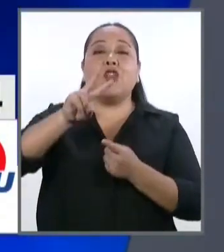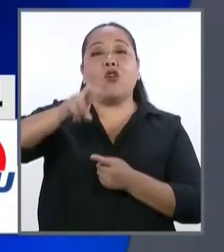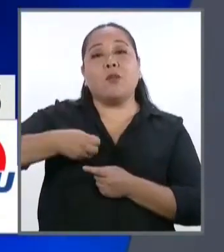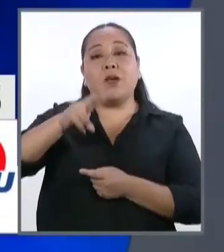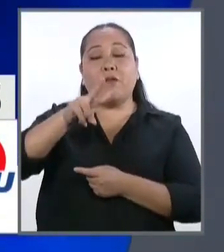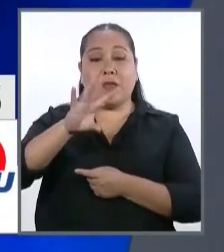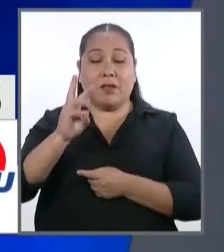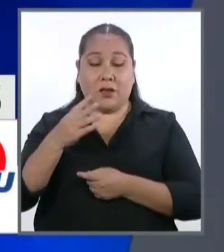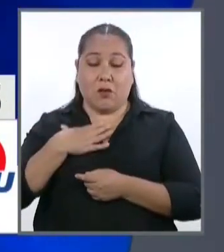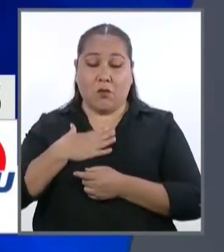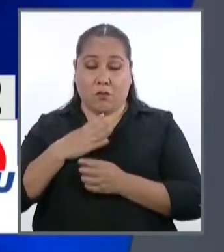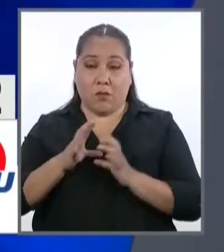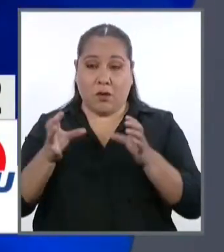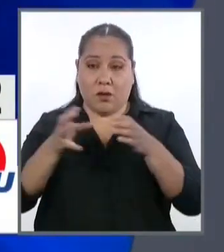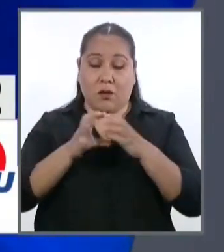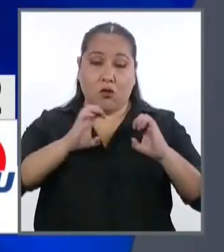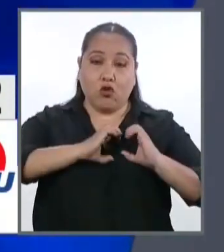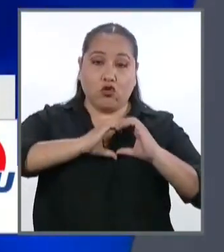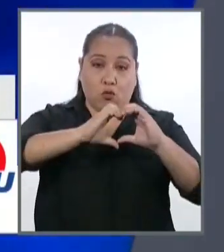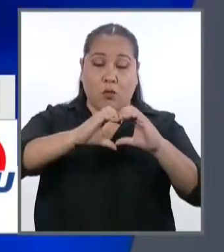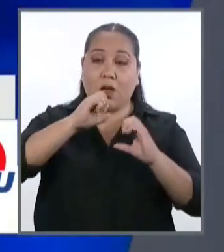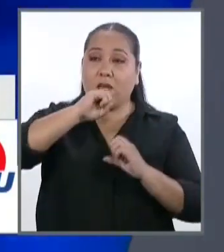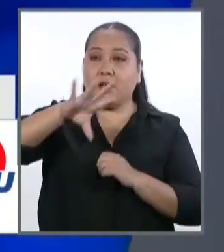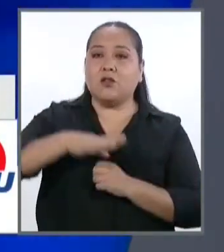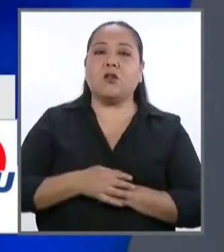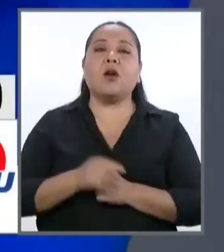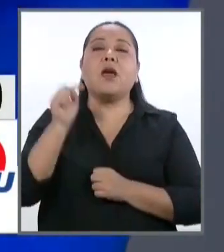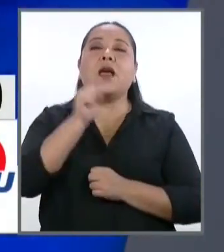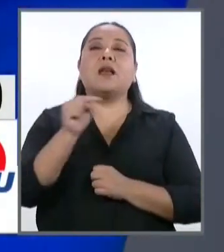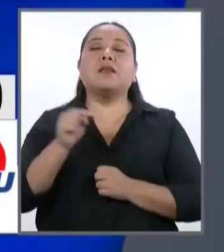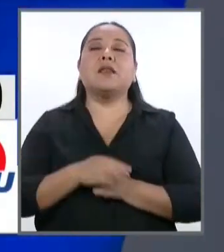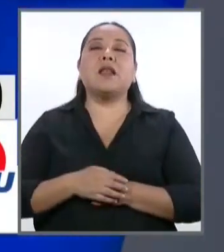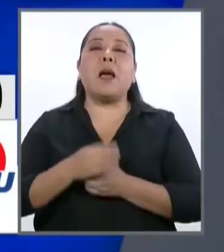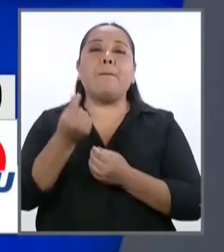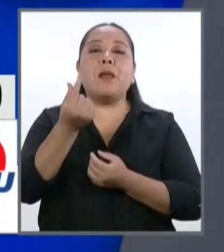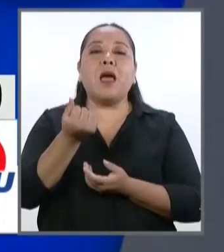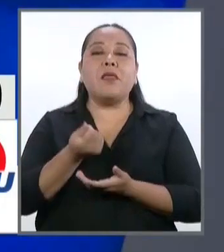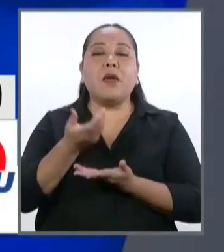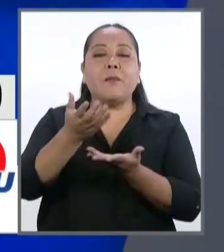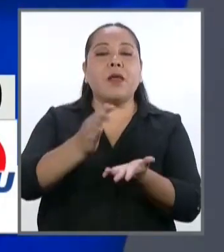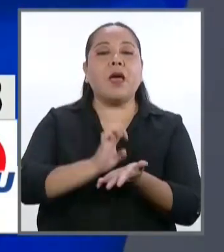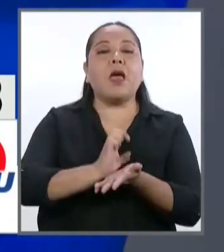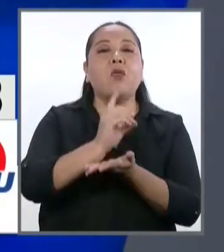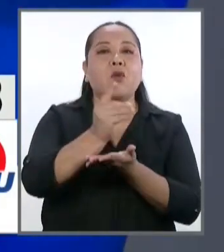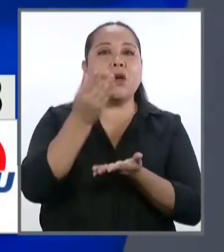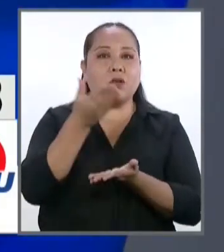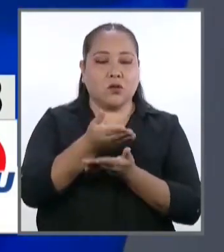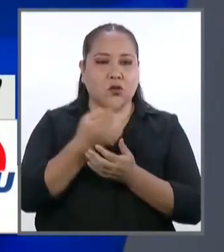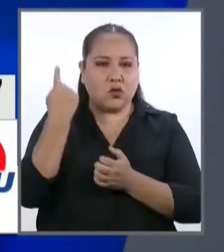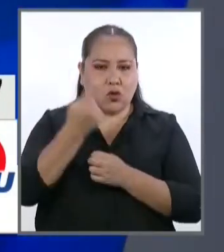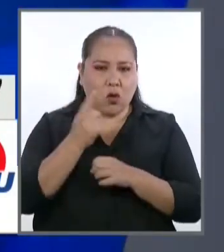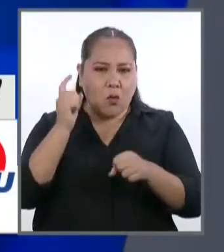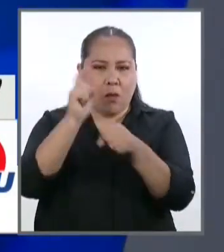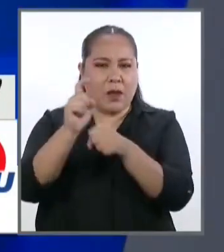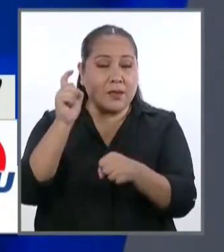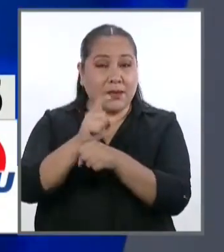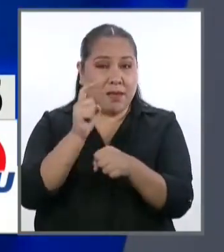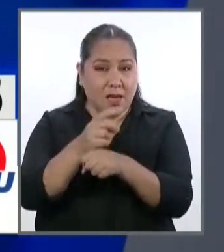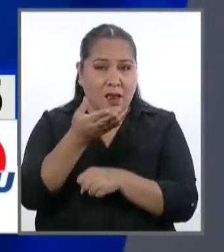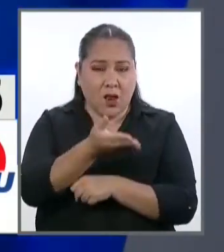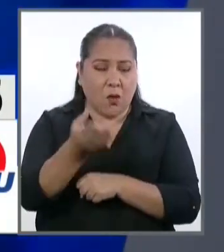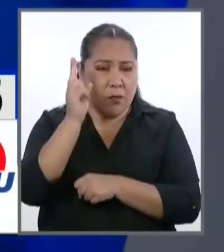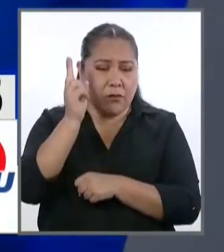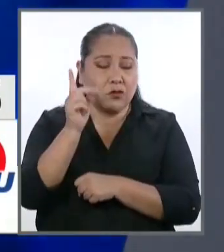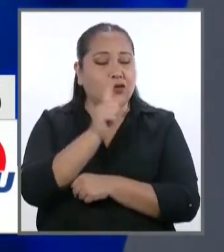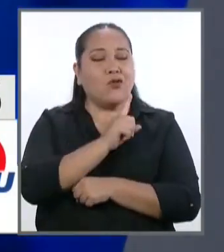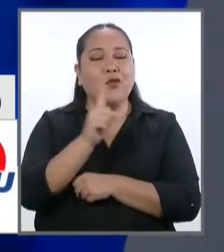lo ha propuesto Somos Perú, el presupuesto para el sector educación, para que vaya no solamente a capacitar a nuestros maestros,